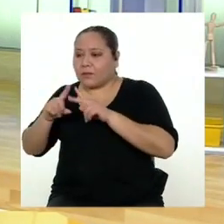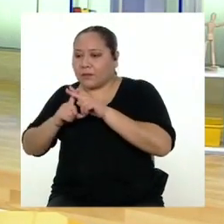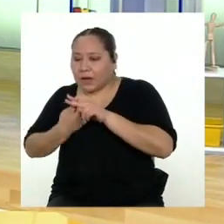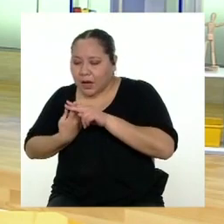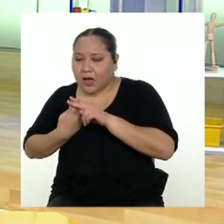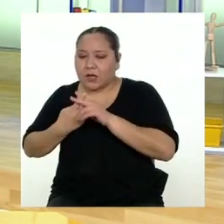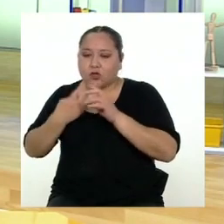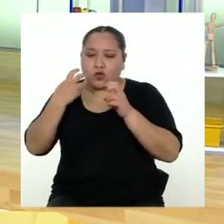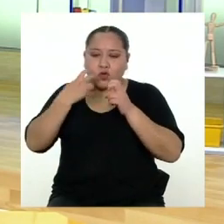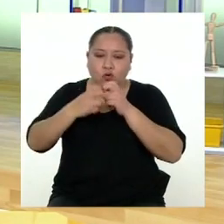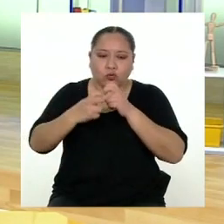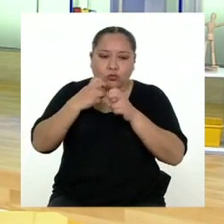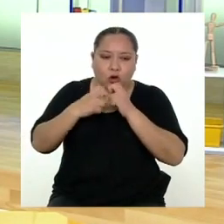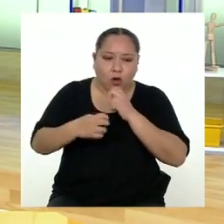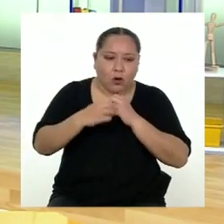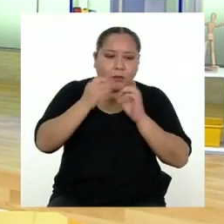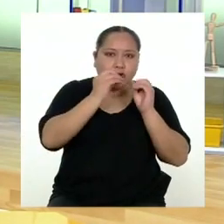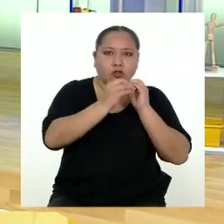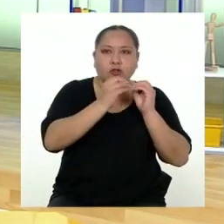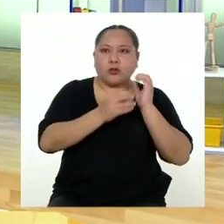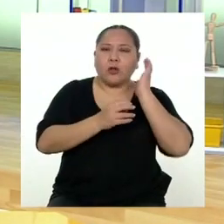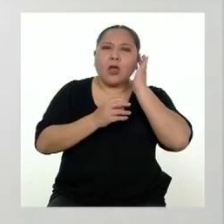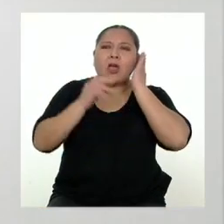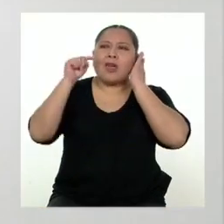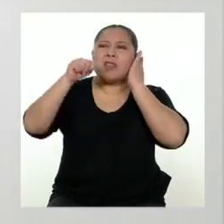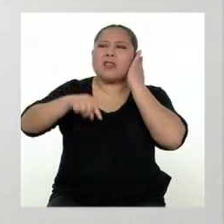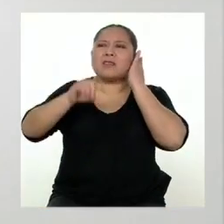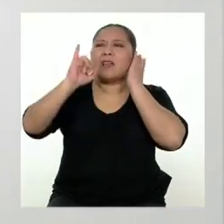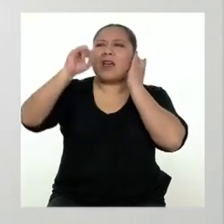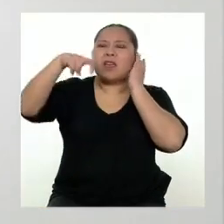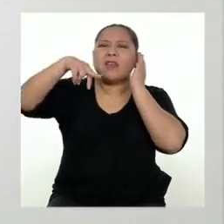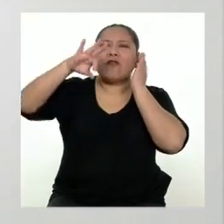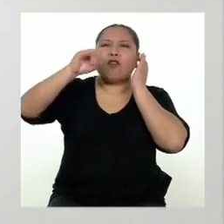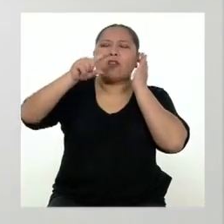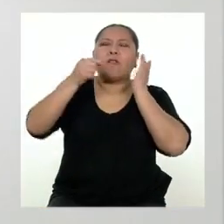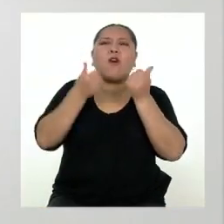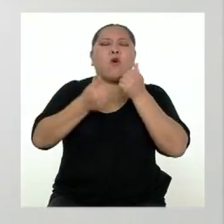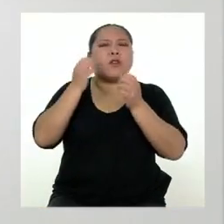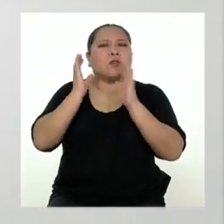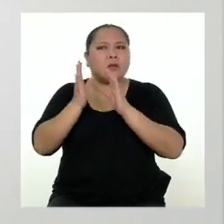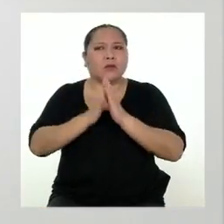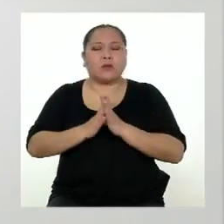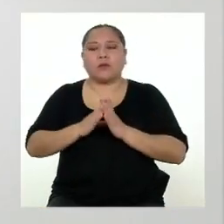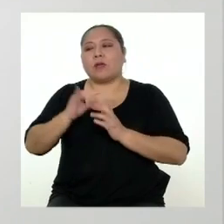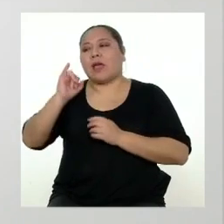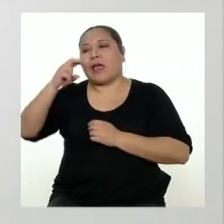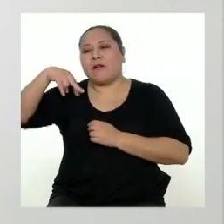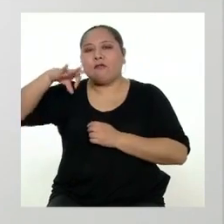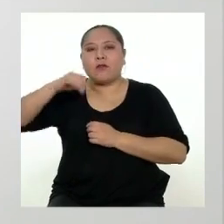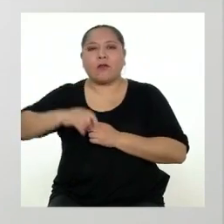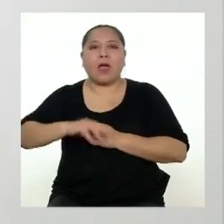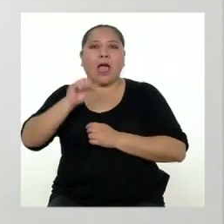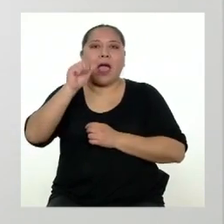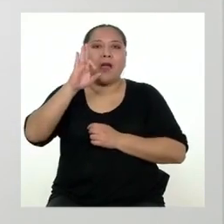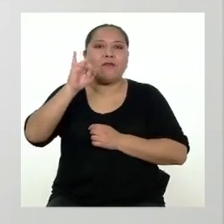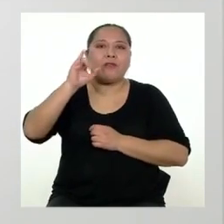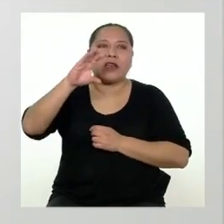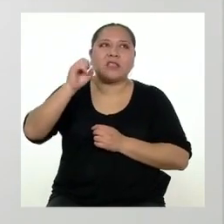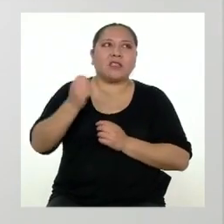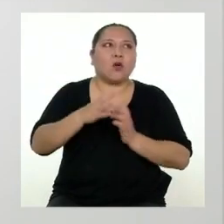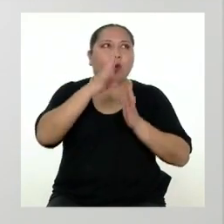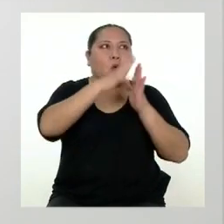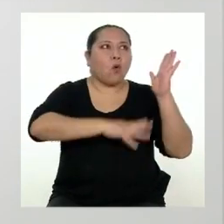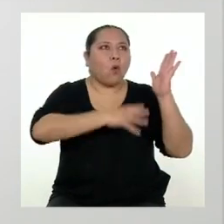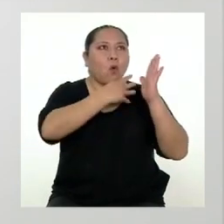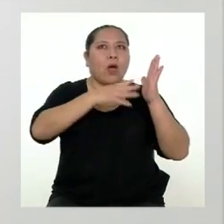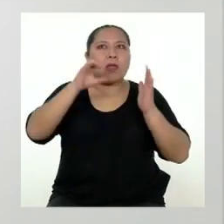¿cómo es el caso de las infografías? ¿Cuál es el orden? Una infografía, un afiche, un mapa, un cuadro estadístico